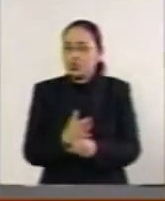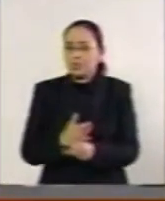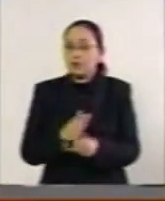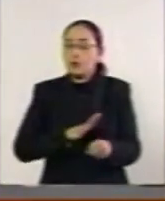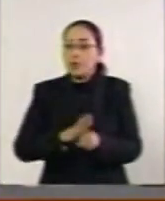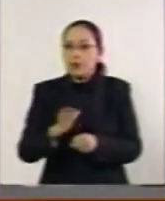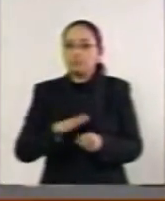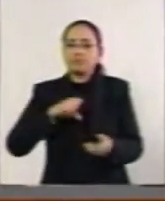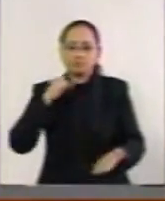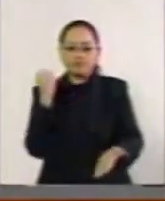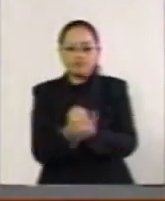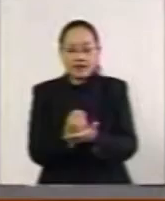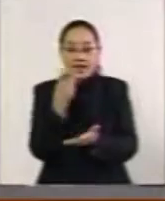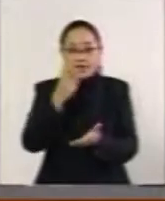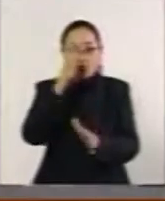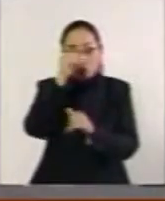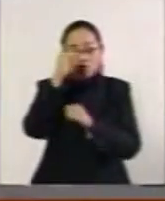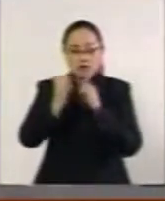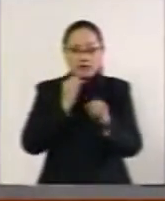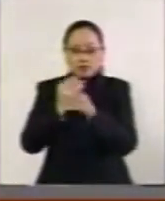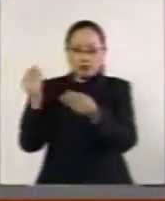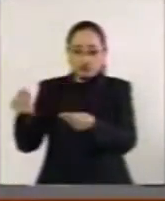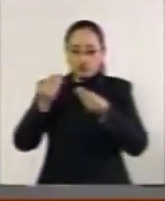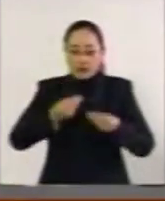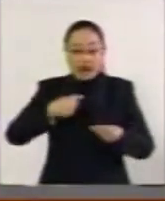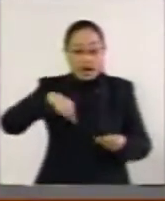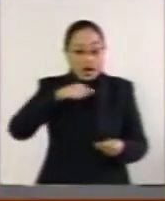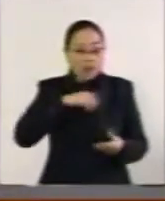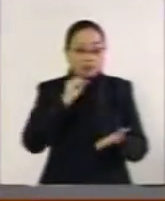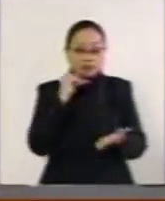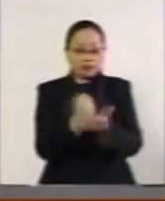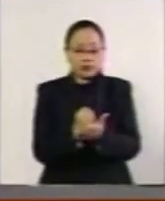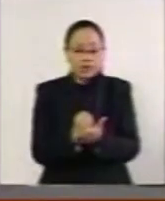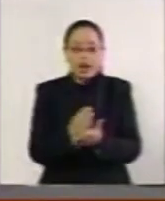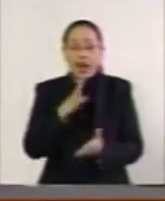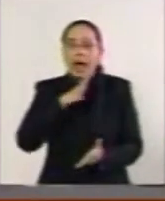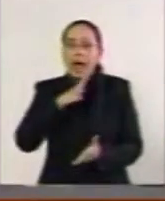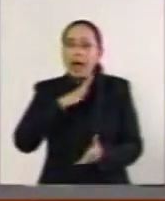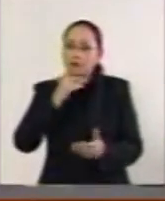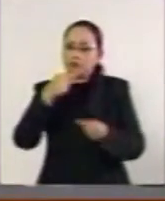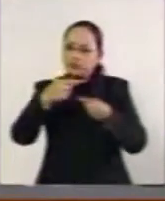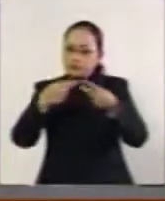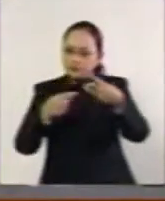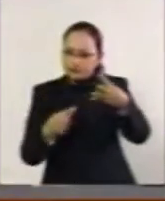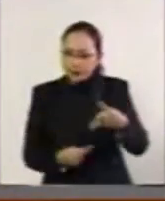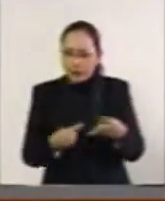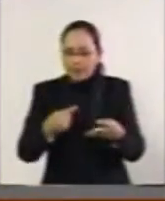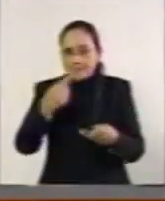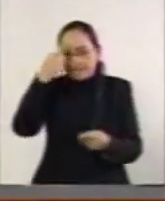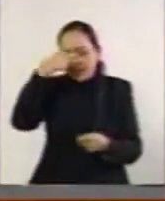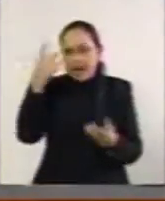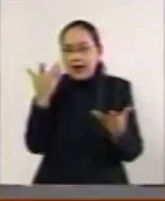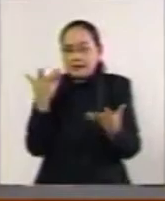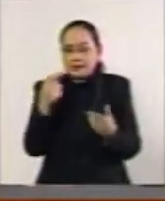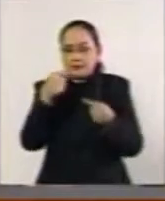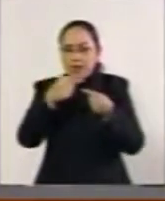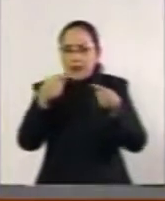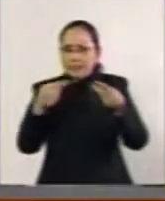aprobar los tratados internacionales. Hay una ruta que efectivamente tiene que